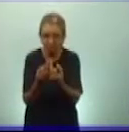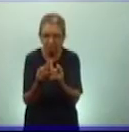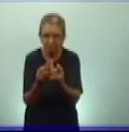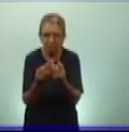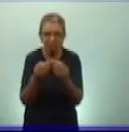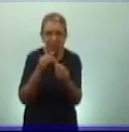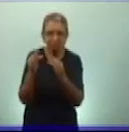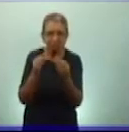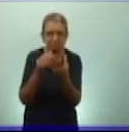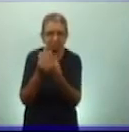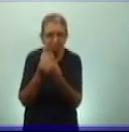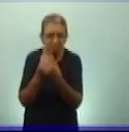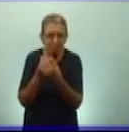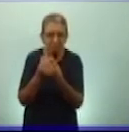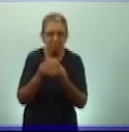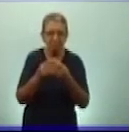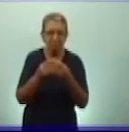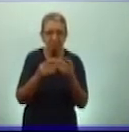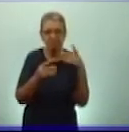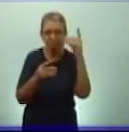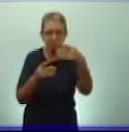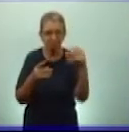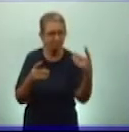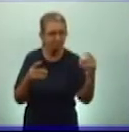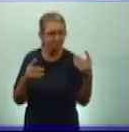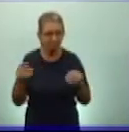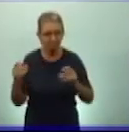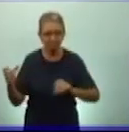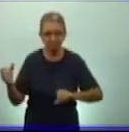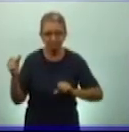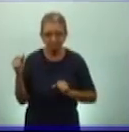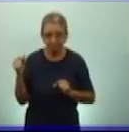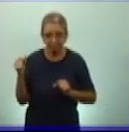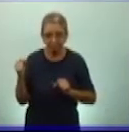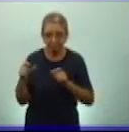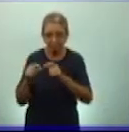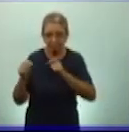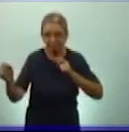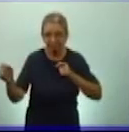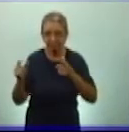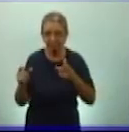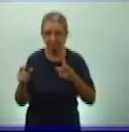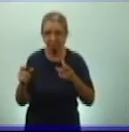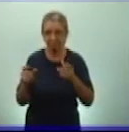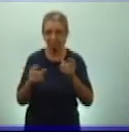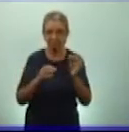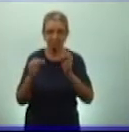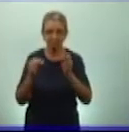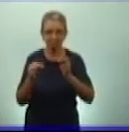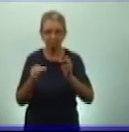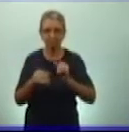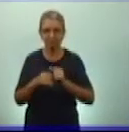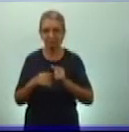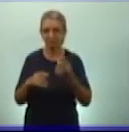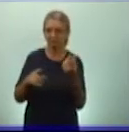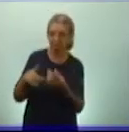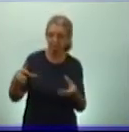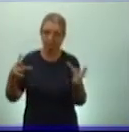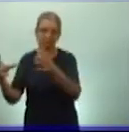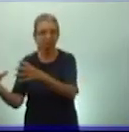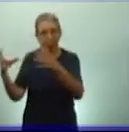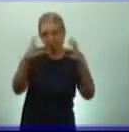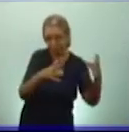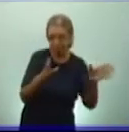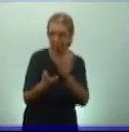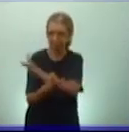soldados y funcionarios del Estado. Y por otro lado estaba la comuna campesina, o el Ayyú, como se le dice